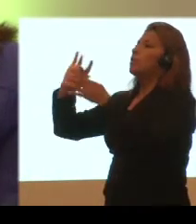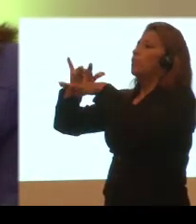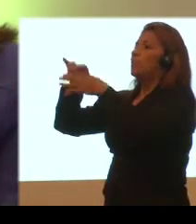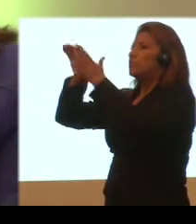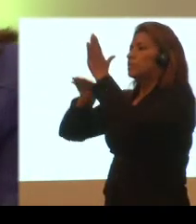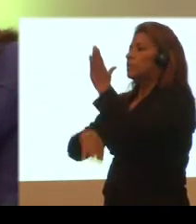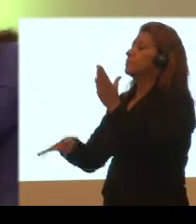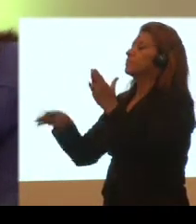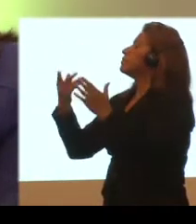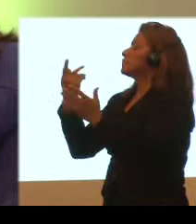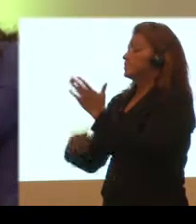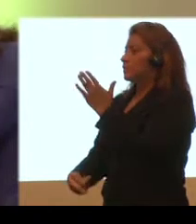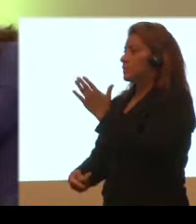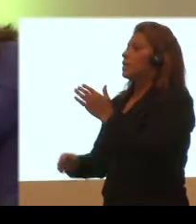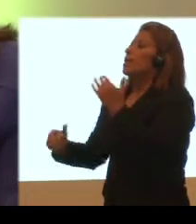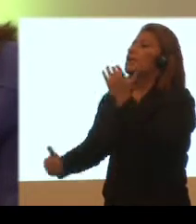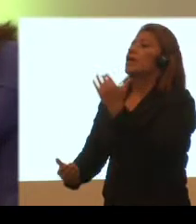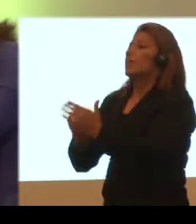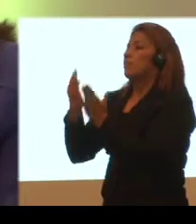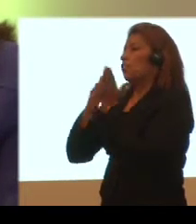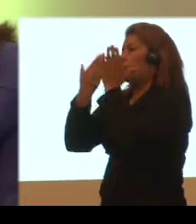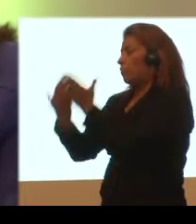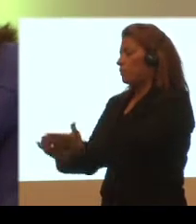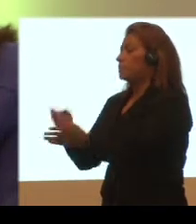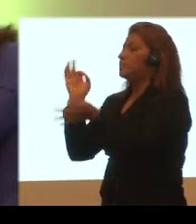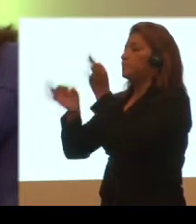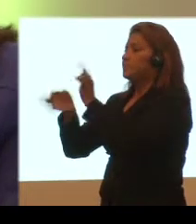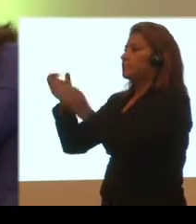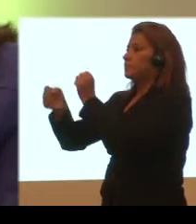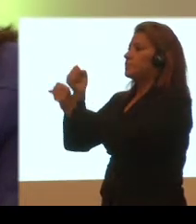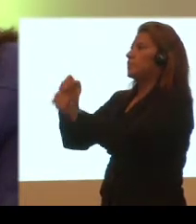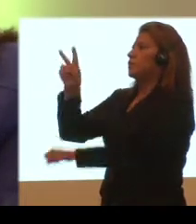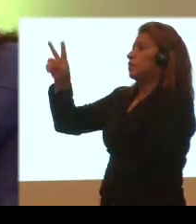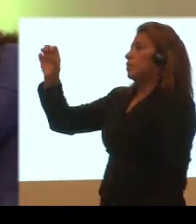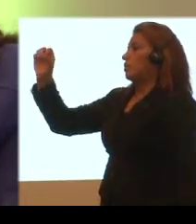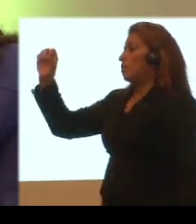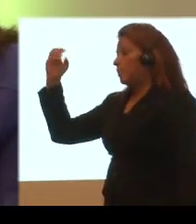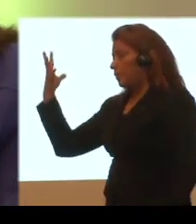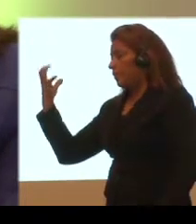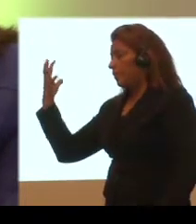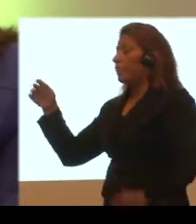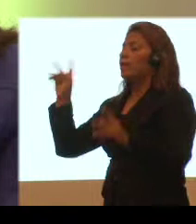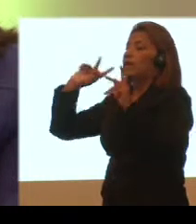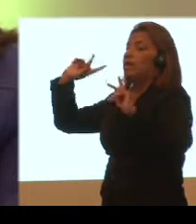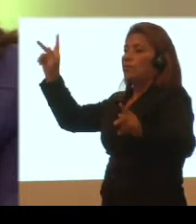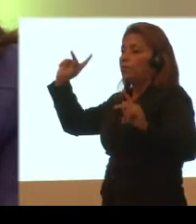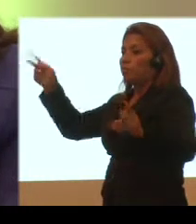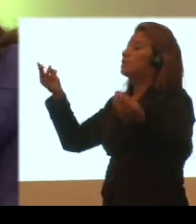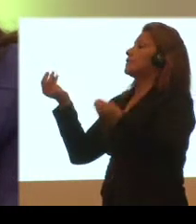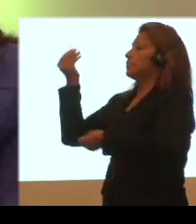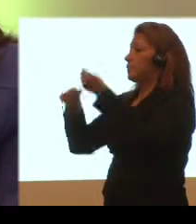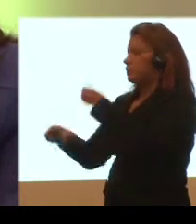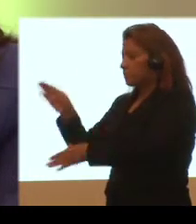de riesgos desastres son que el nuevo instrumento post marco de acción de 2015 acerque las políticas e inversiones